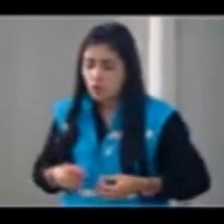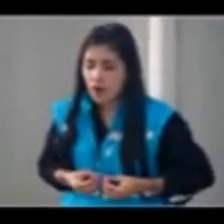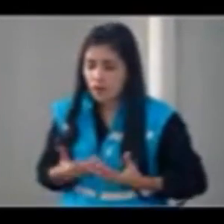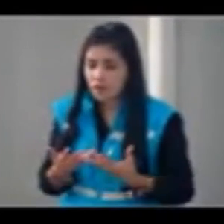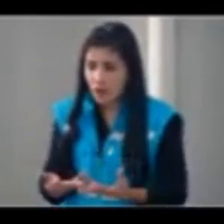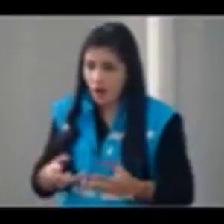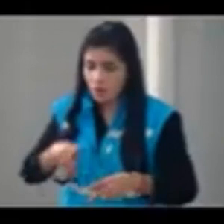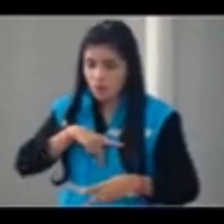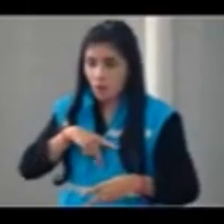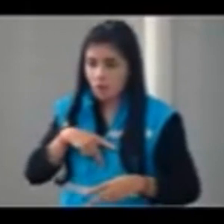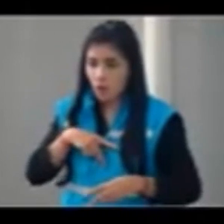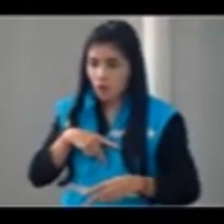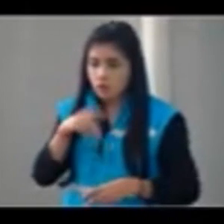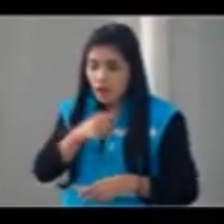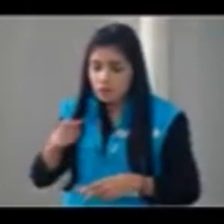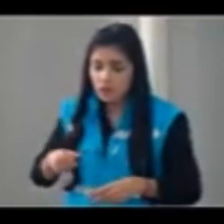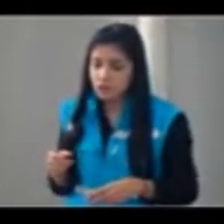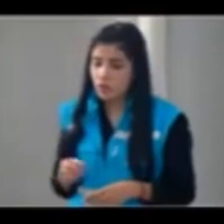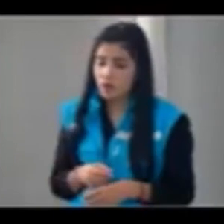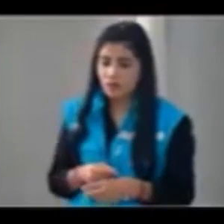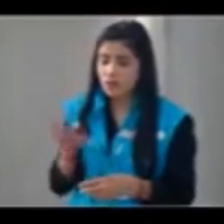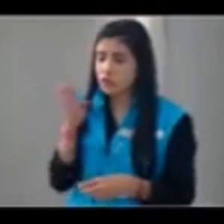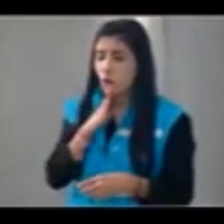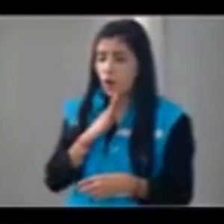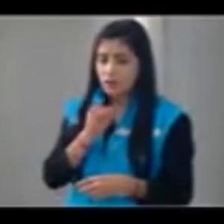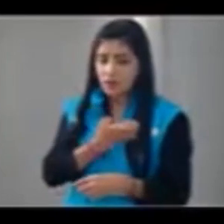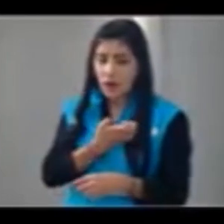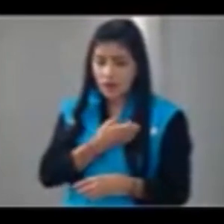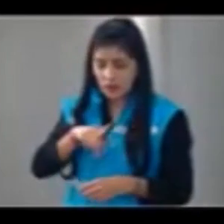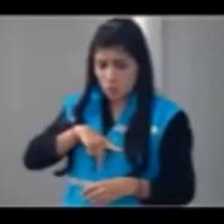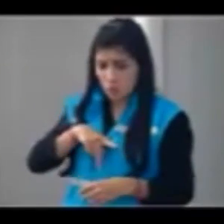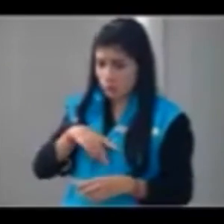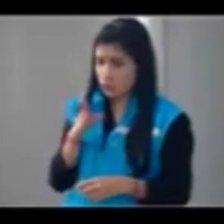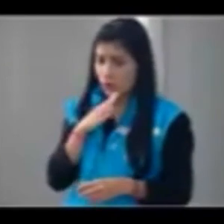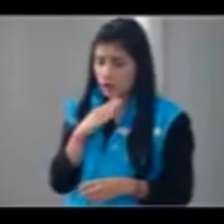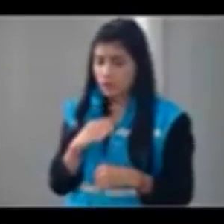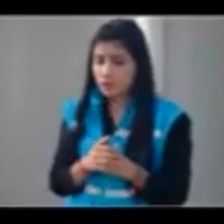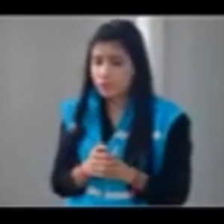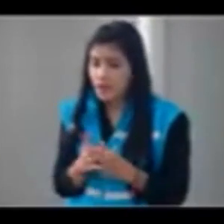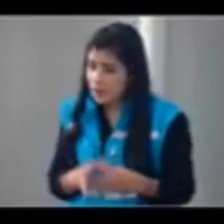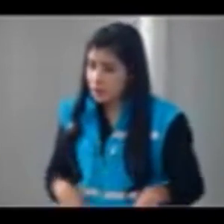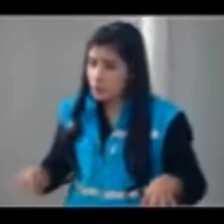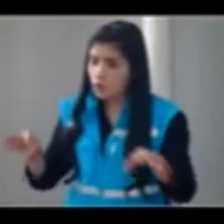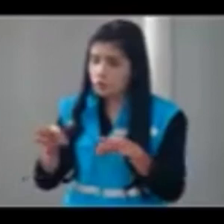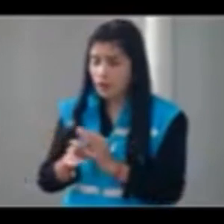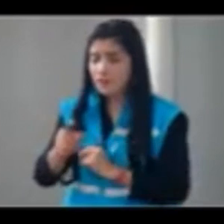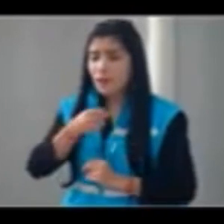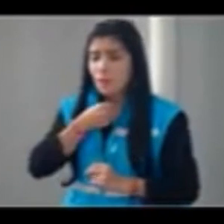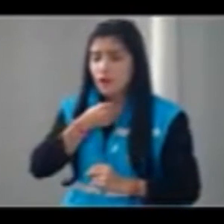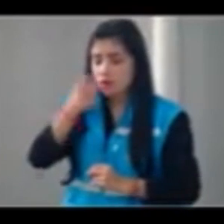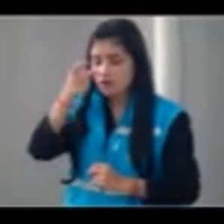la independencia pues la independencia a no me parece que sea una virtud en el periodismo me parece que es un requisito indispensable del periodismo y